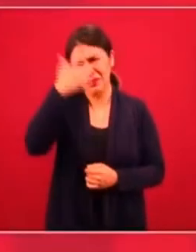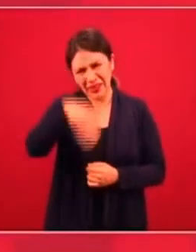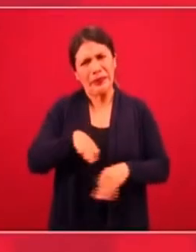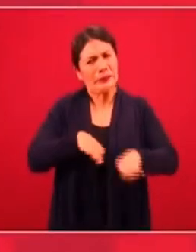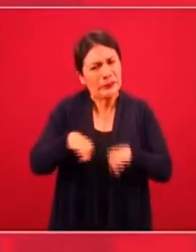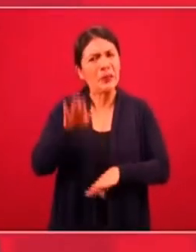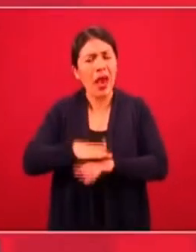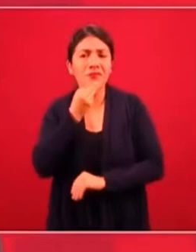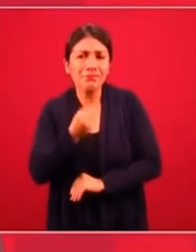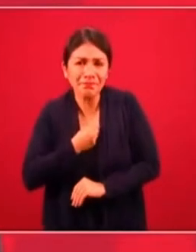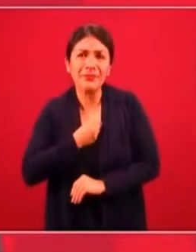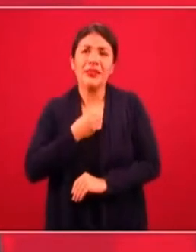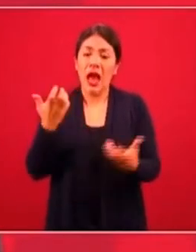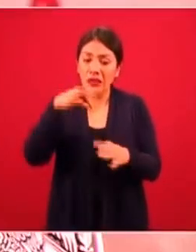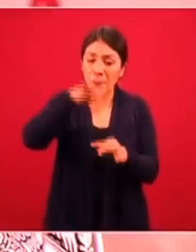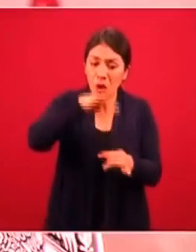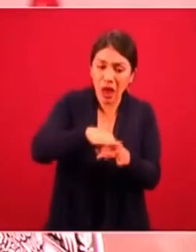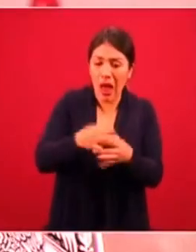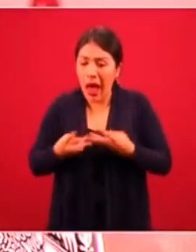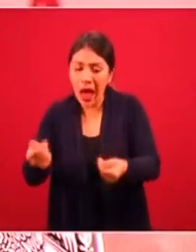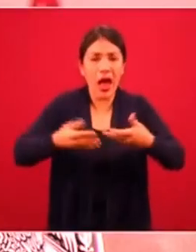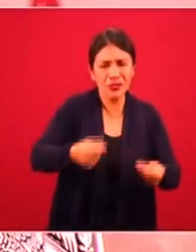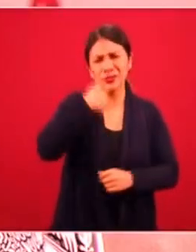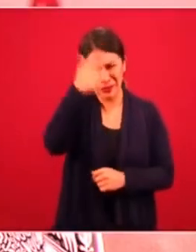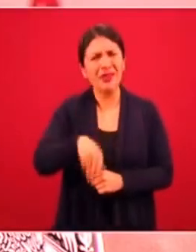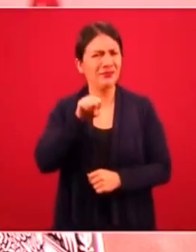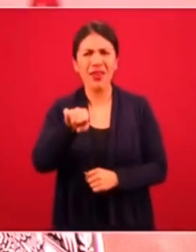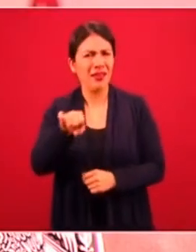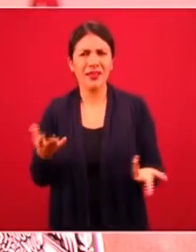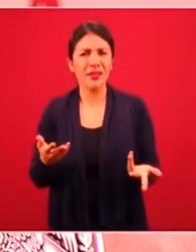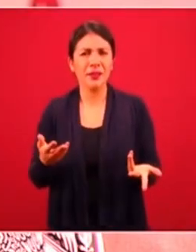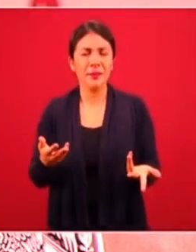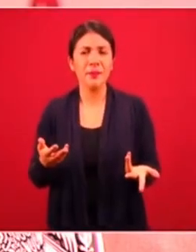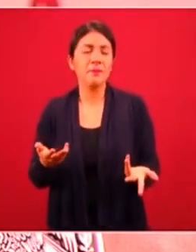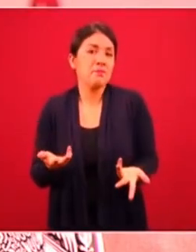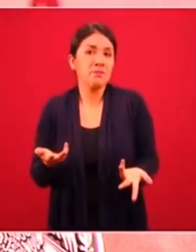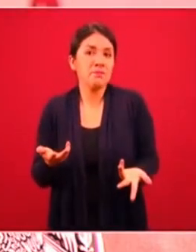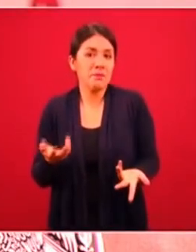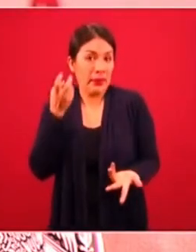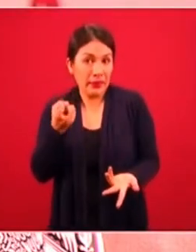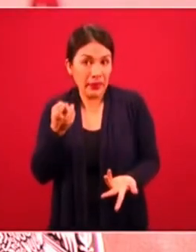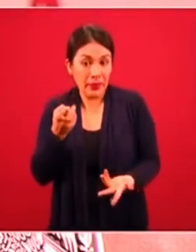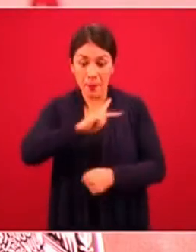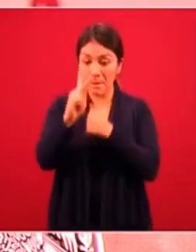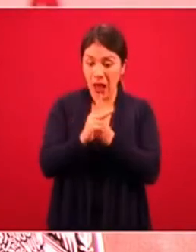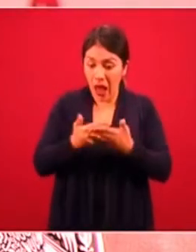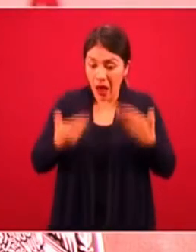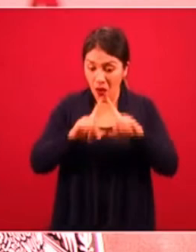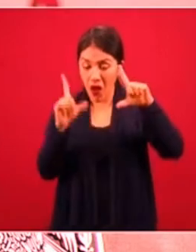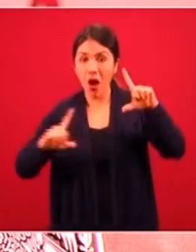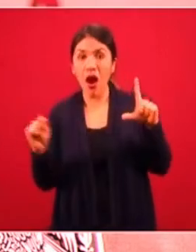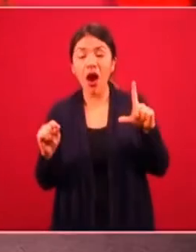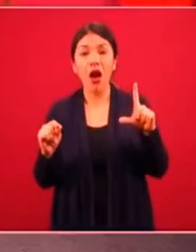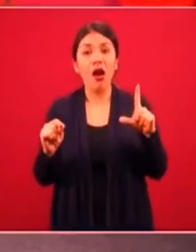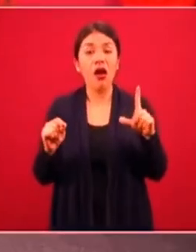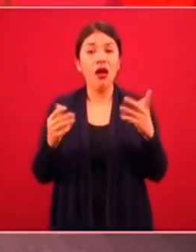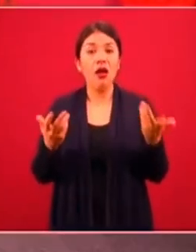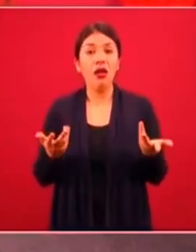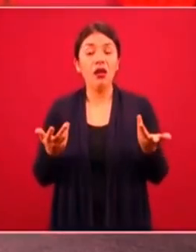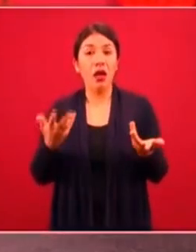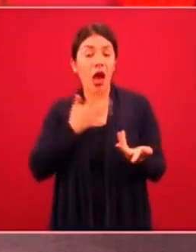hacer elecciones, gastan bastante. Entonces ya el país está